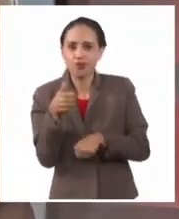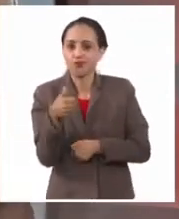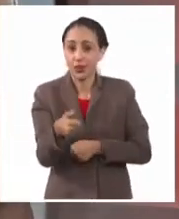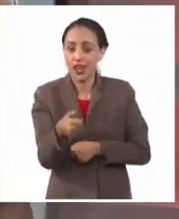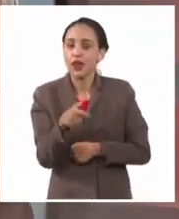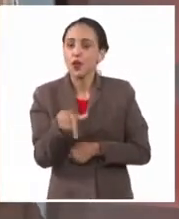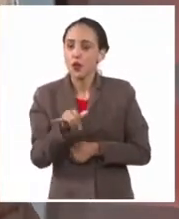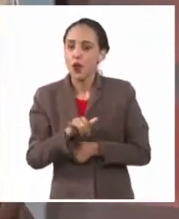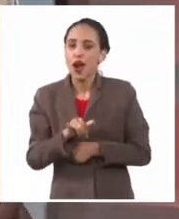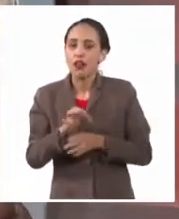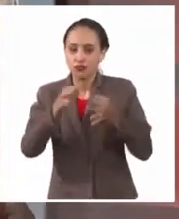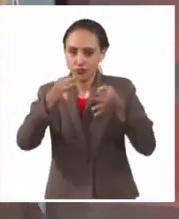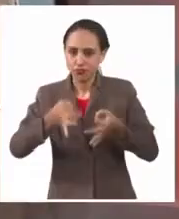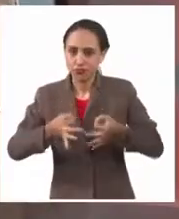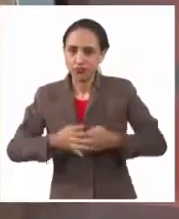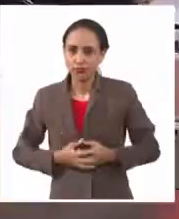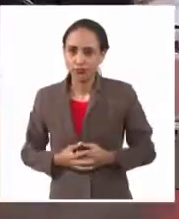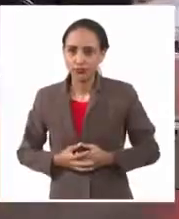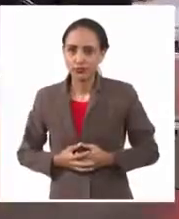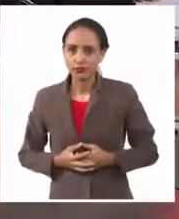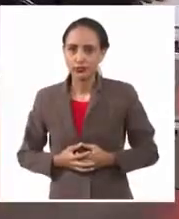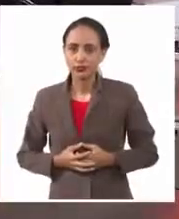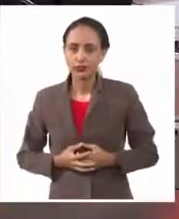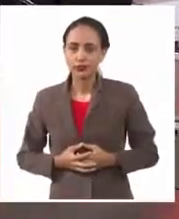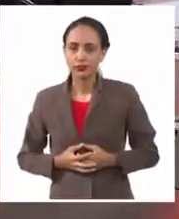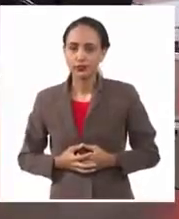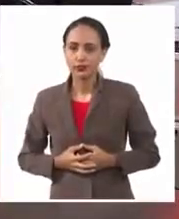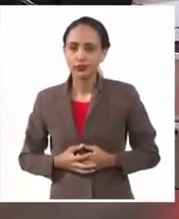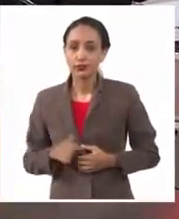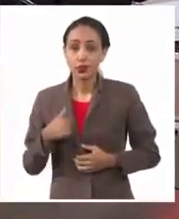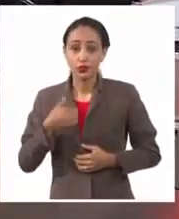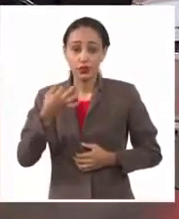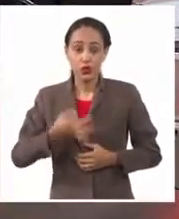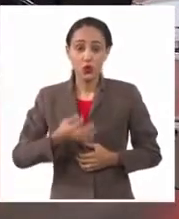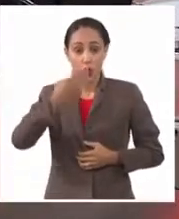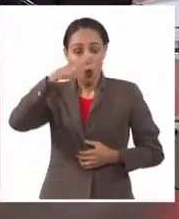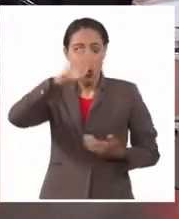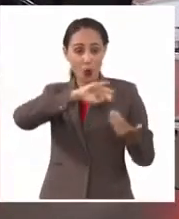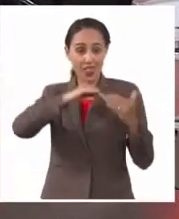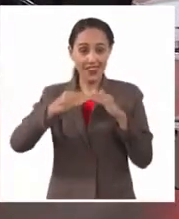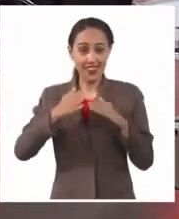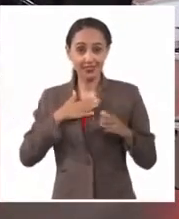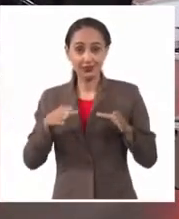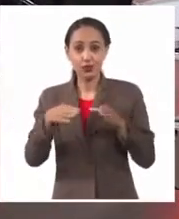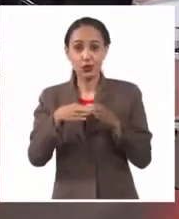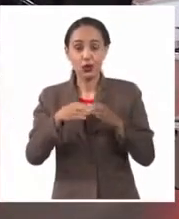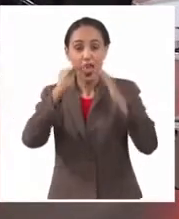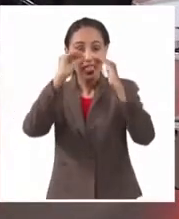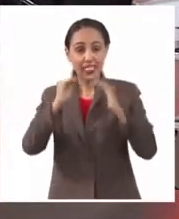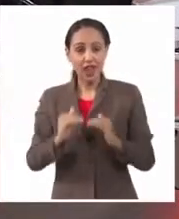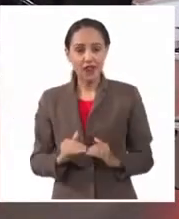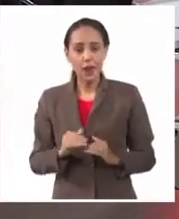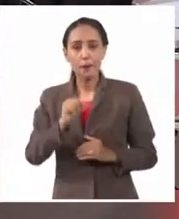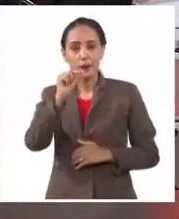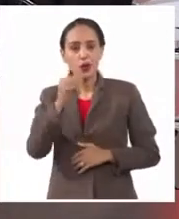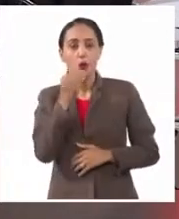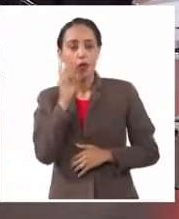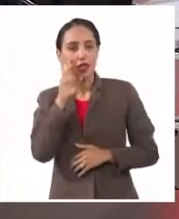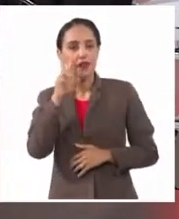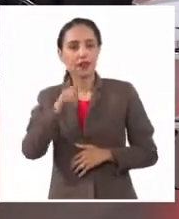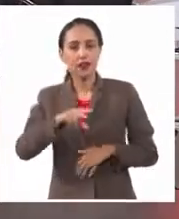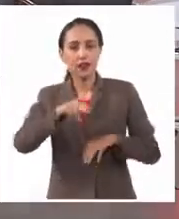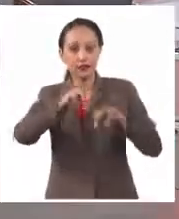establecido para ello. Estoy seguro que el equipo nuestro de Cuevato en breve tendrá la tabla por ahí para que lo puedan consultar también en la web nuestros